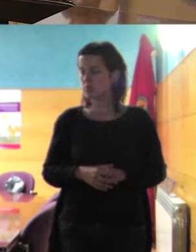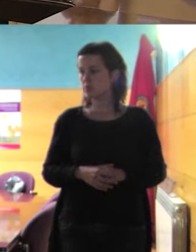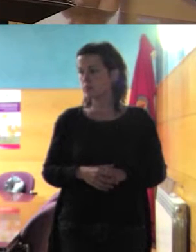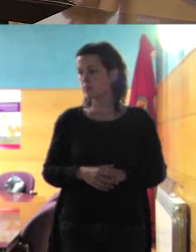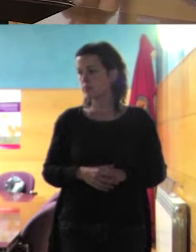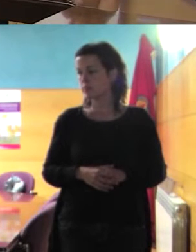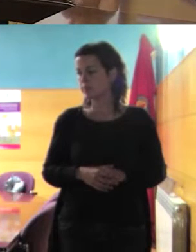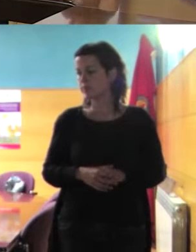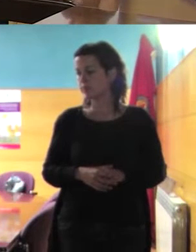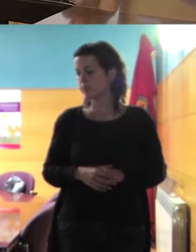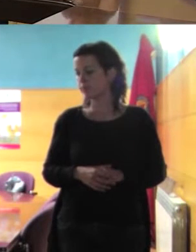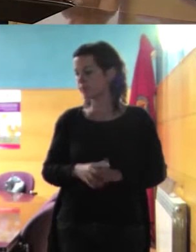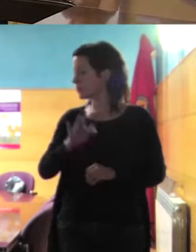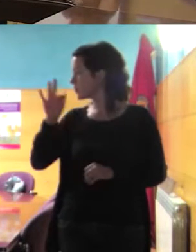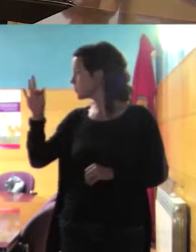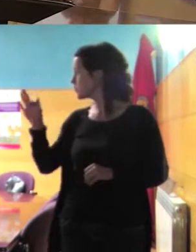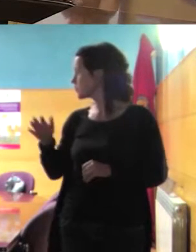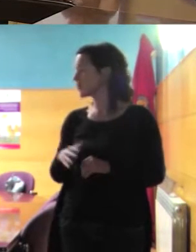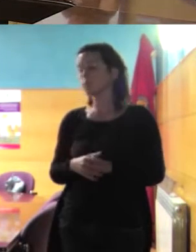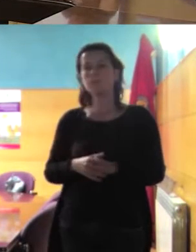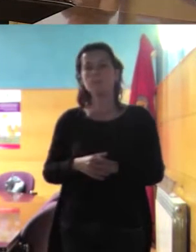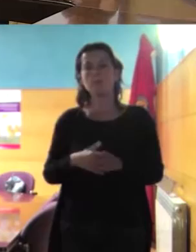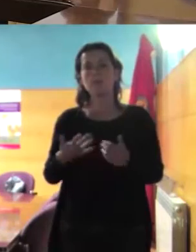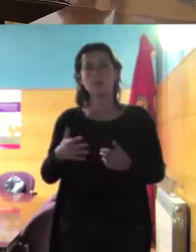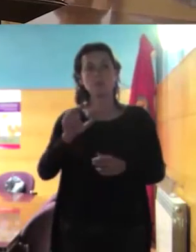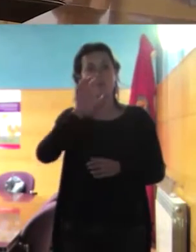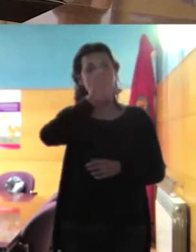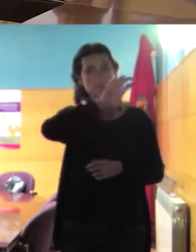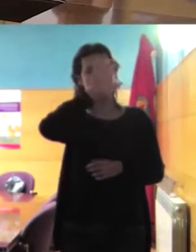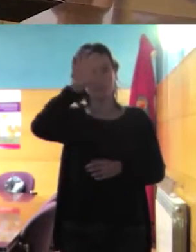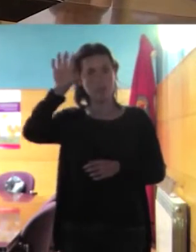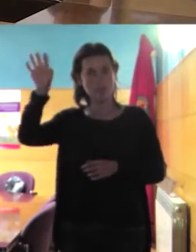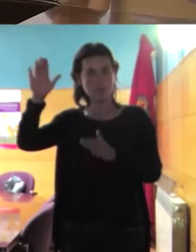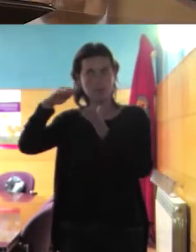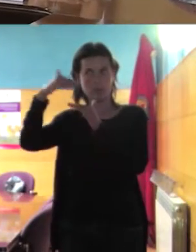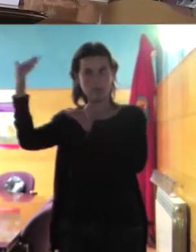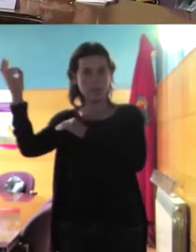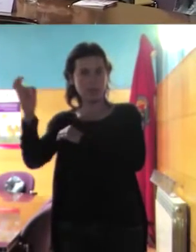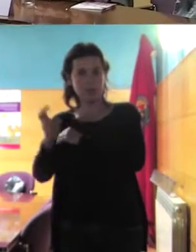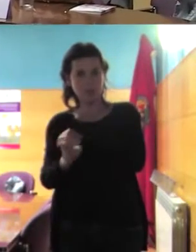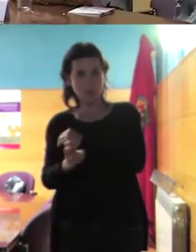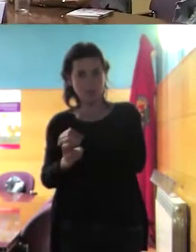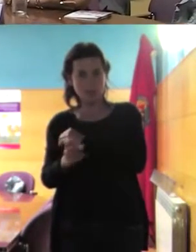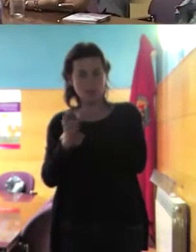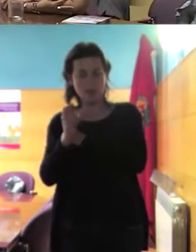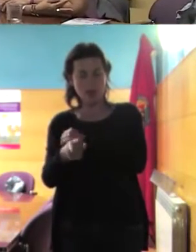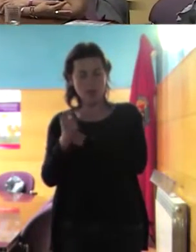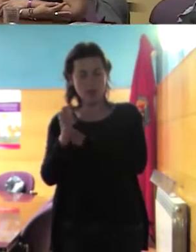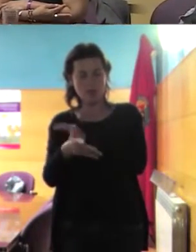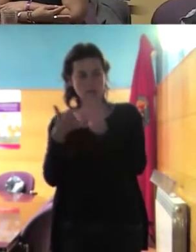pasa que a las mujeres de otros países que han venido de otros países les toca explicar muchas veces